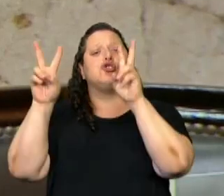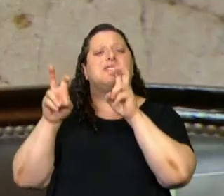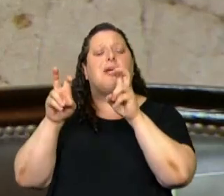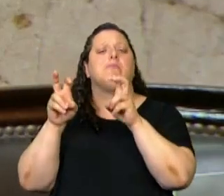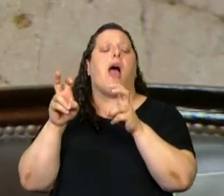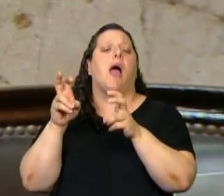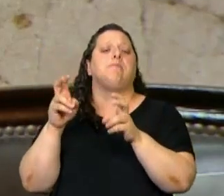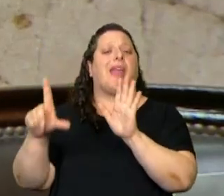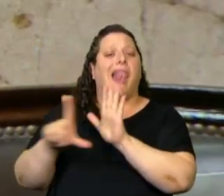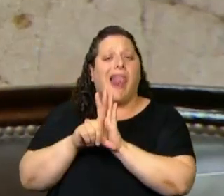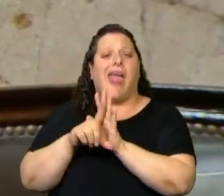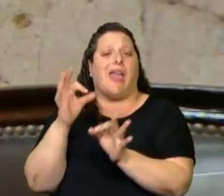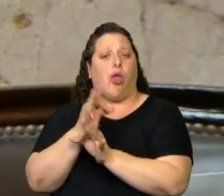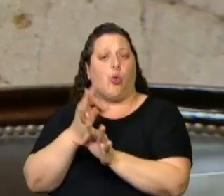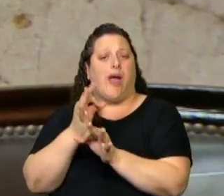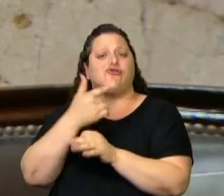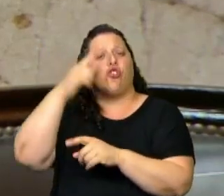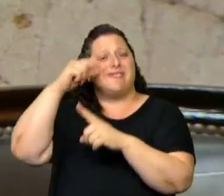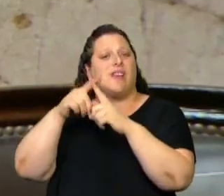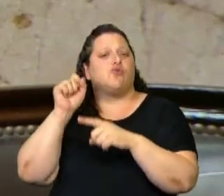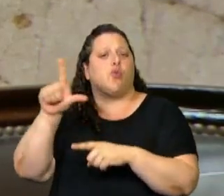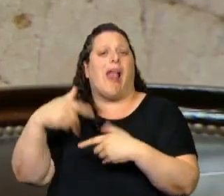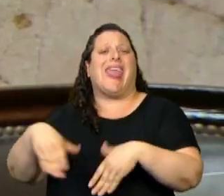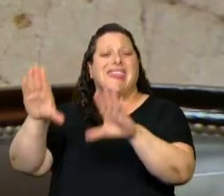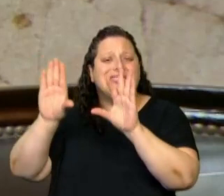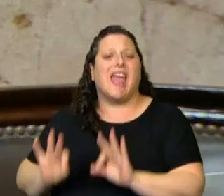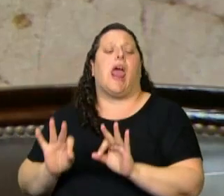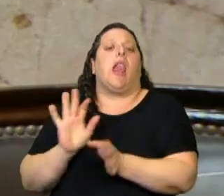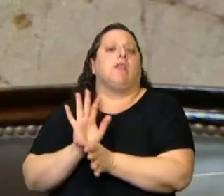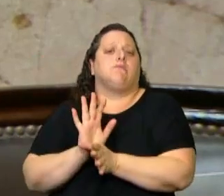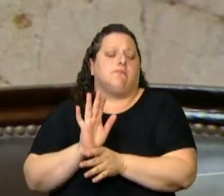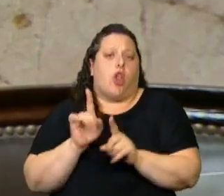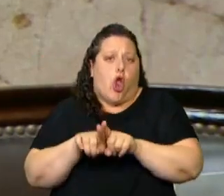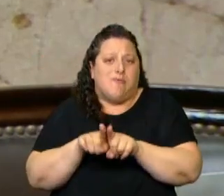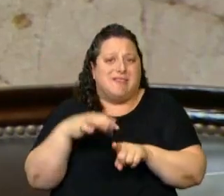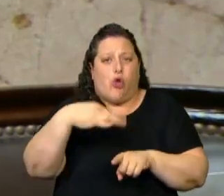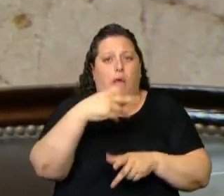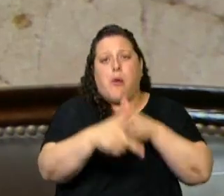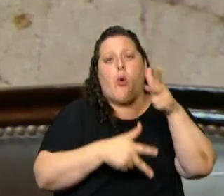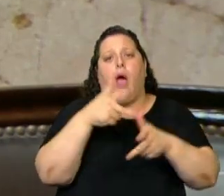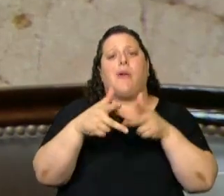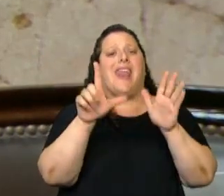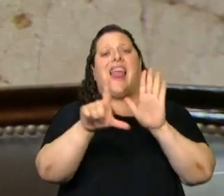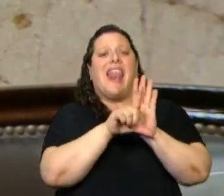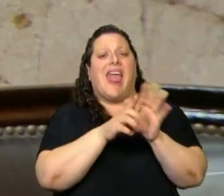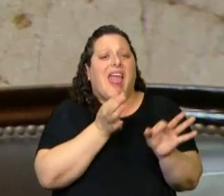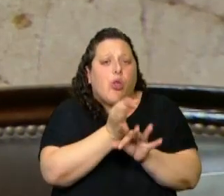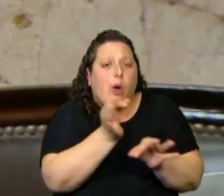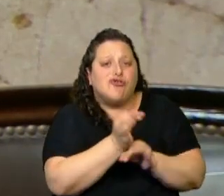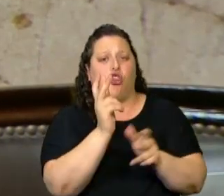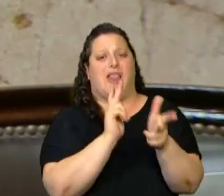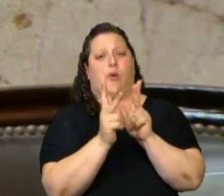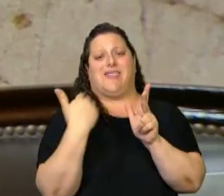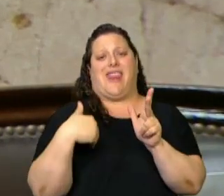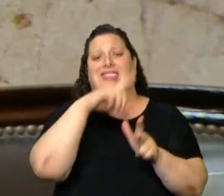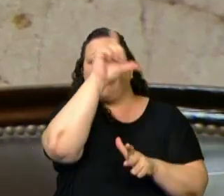se puede trabajar perfectamente también y sancionar una Ley de Educación de Lengua de Señas Argentina integral en todo el